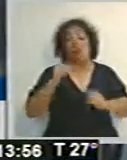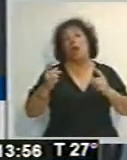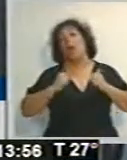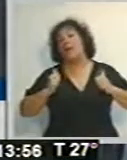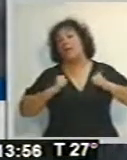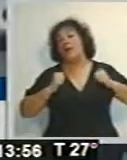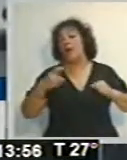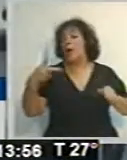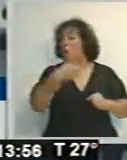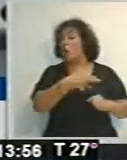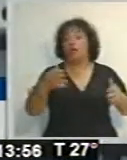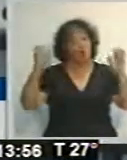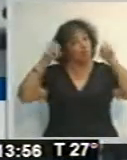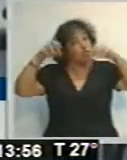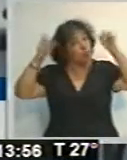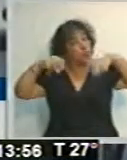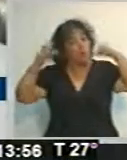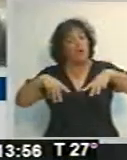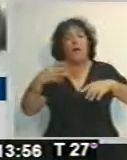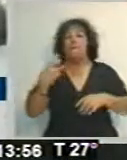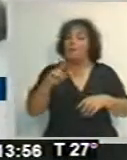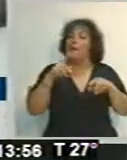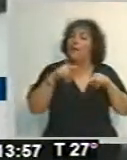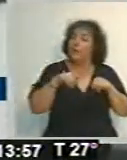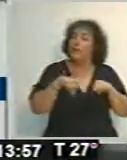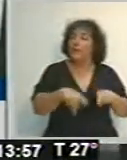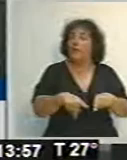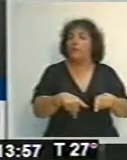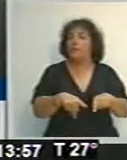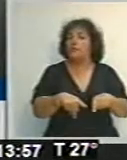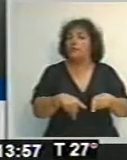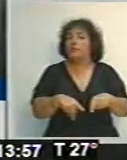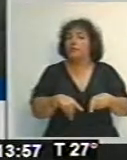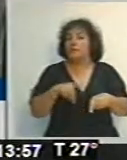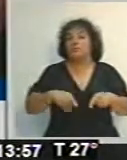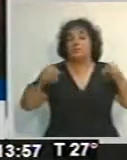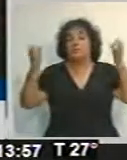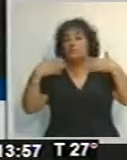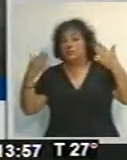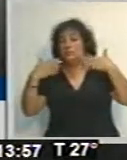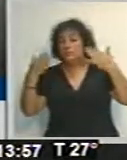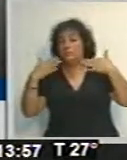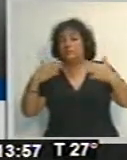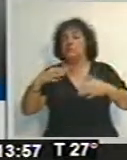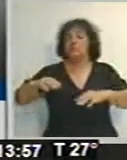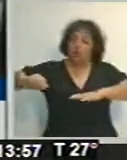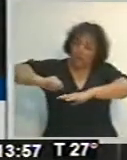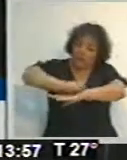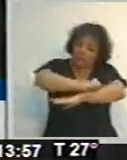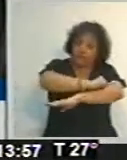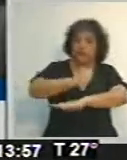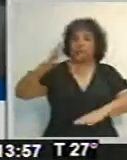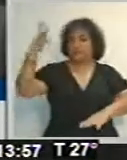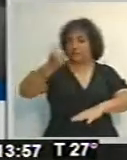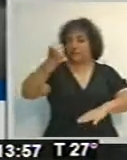pase el periodo de lluvia, pero durante el periodo de verano con la máquina propia que tenemos